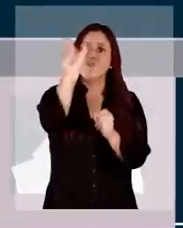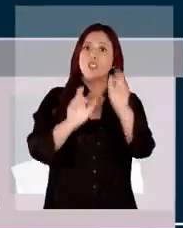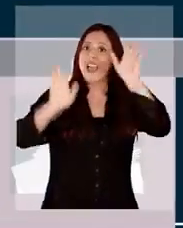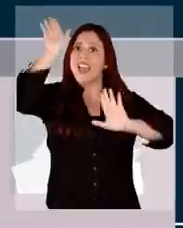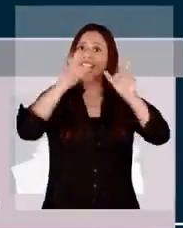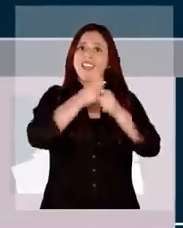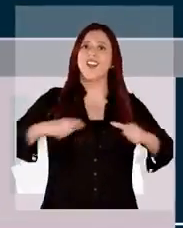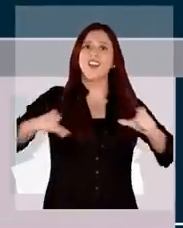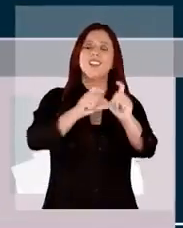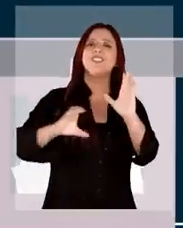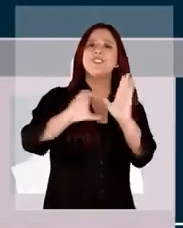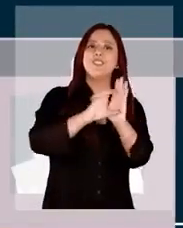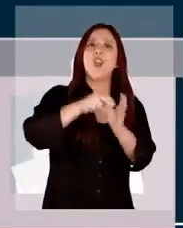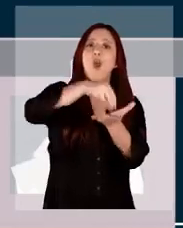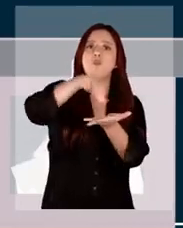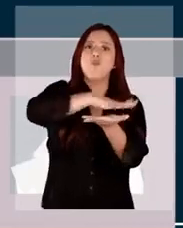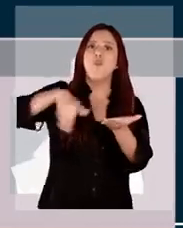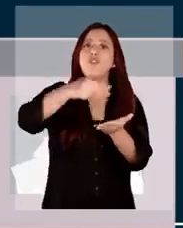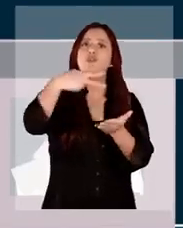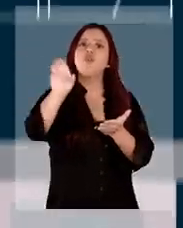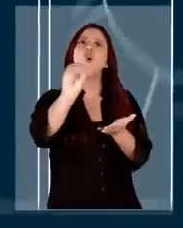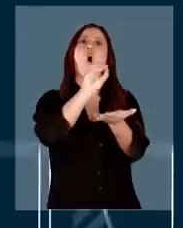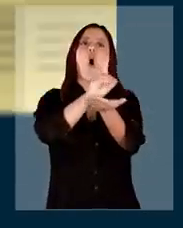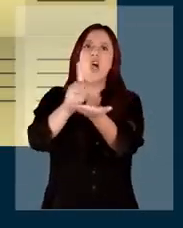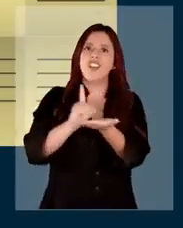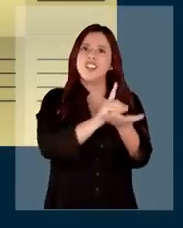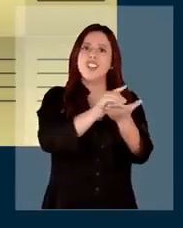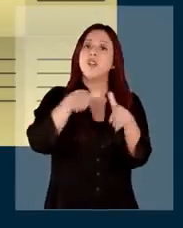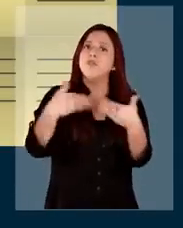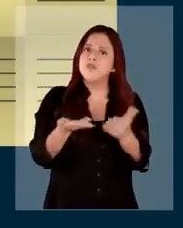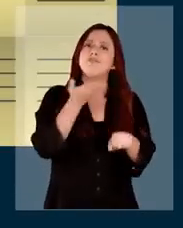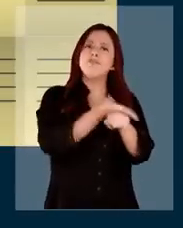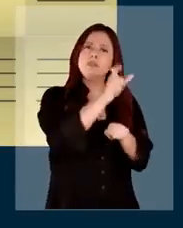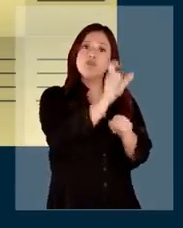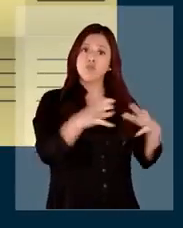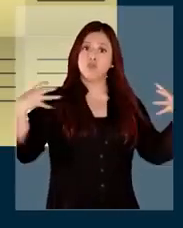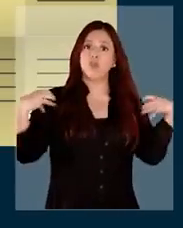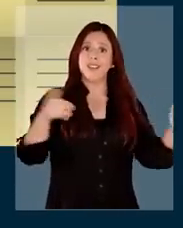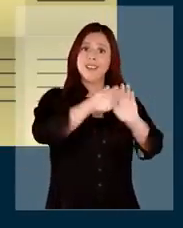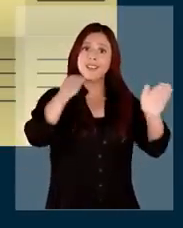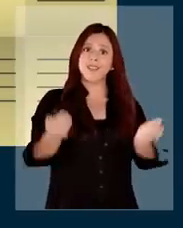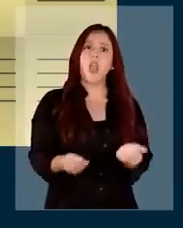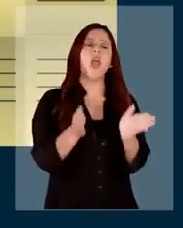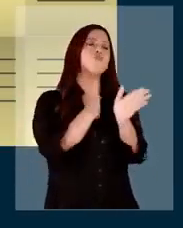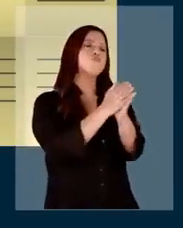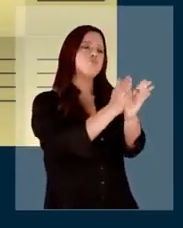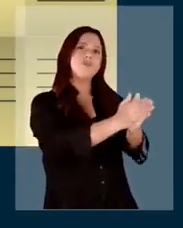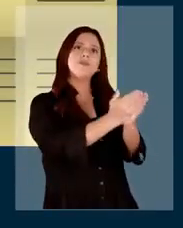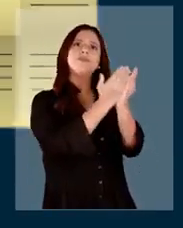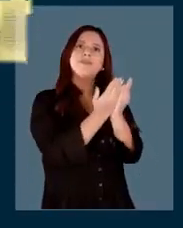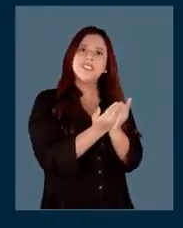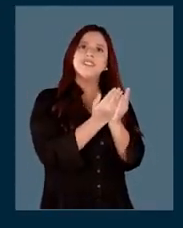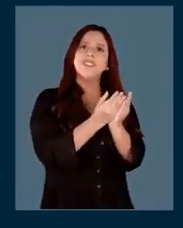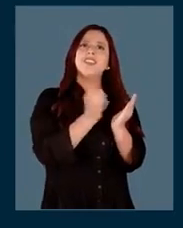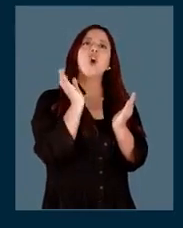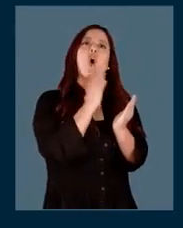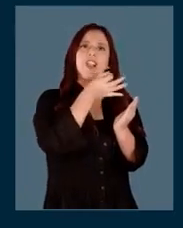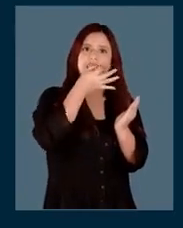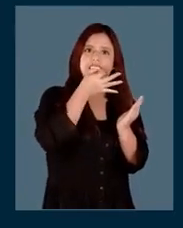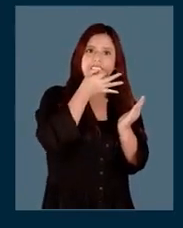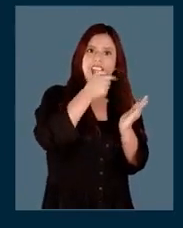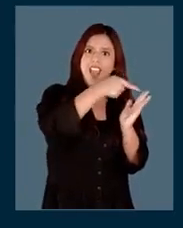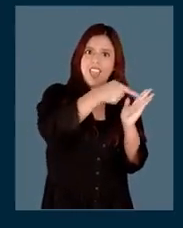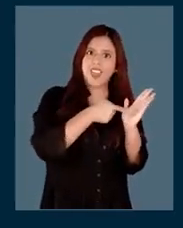por un candidato convencional constituyente de tu pueblo o de tu distrito. Para esto, debes pedir al vocal de mesa la cédula correspondiente. Las de pueblos